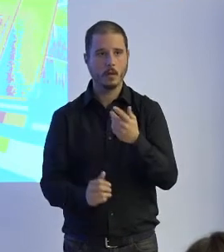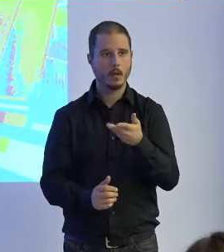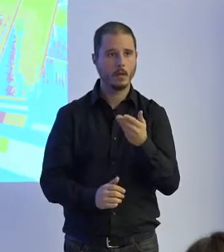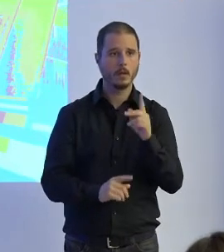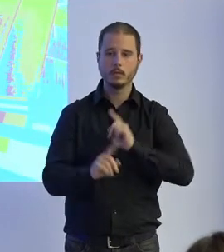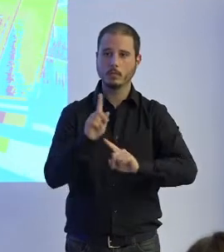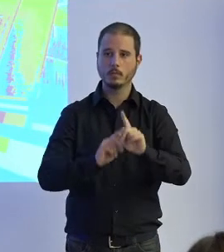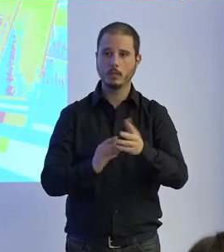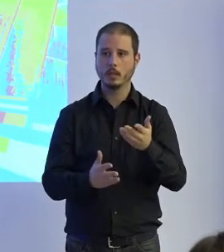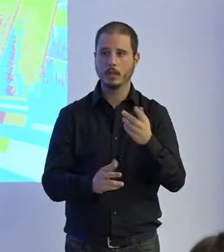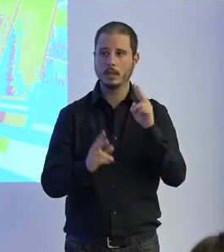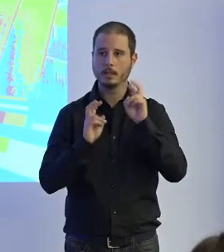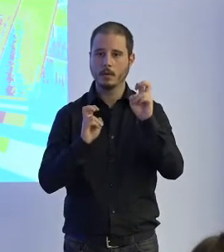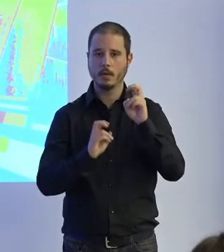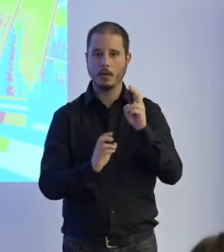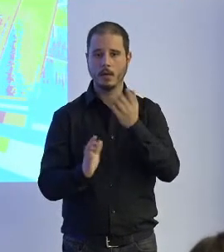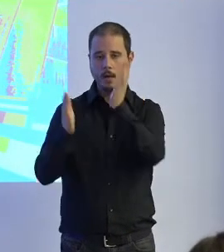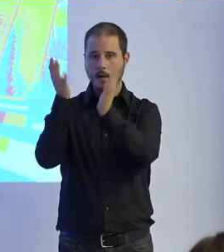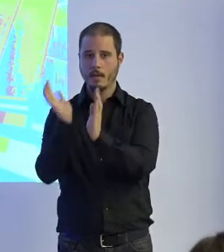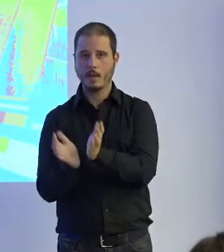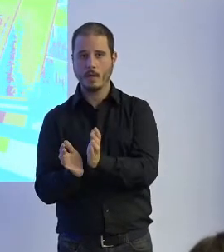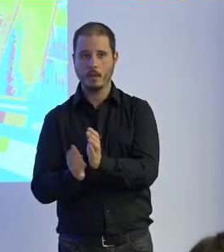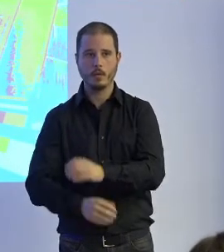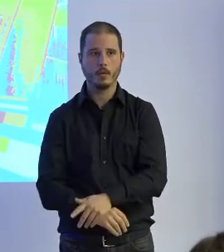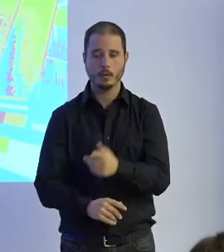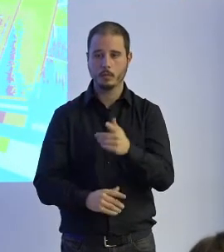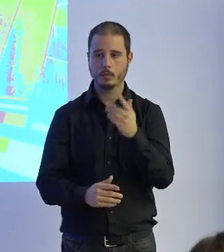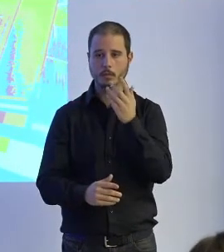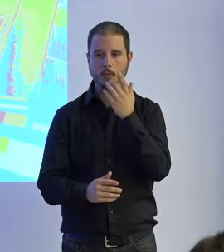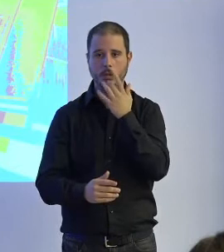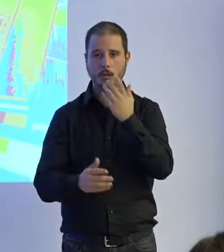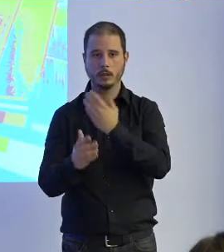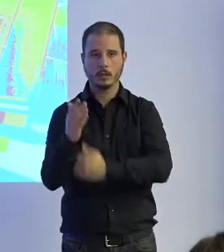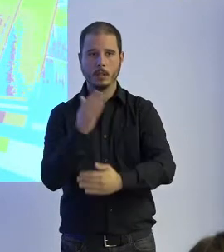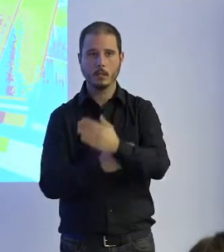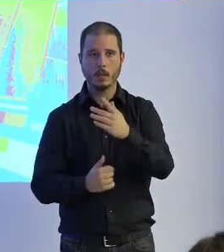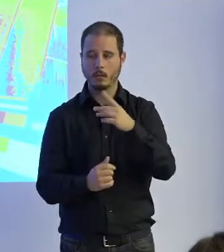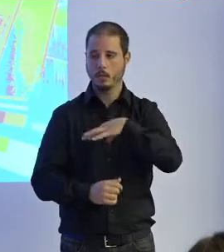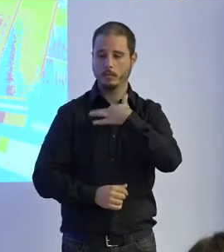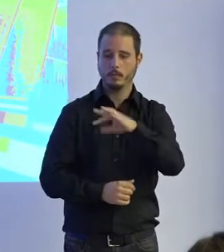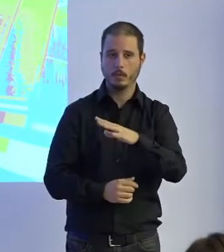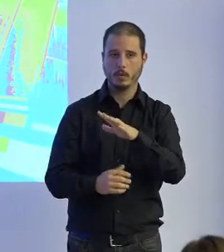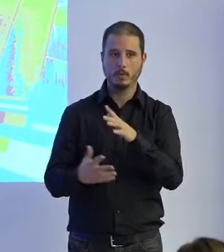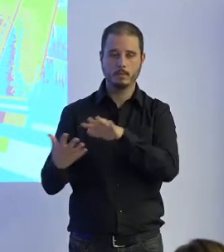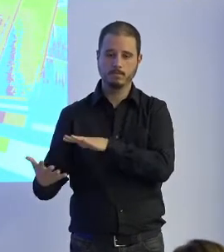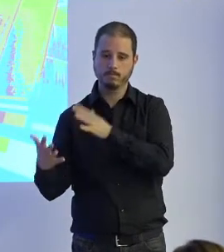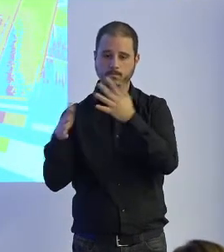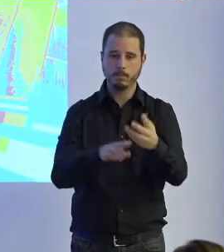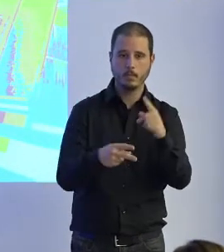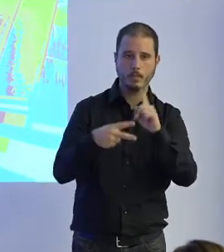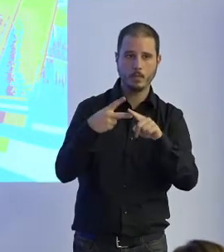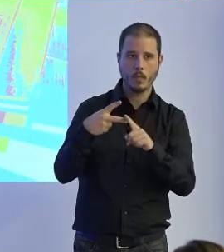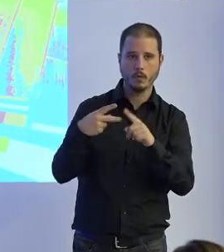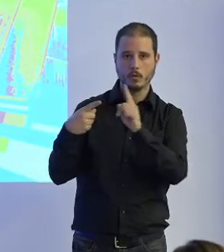en temas de terapia y de rehabilitación abordamos la discapacidad que puede deberse a dos factores uno puede ser